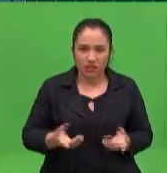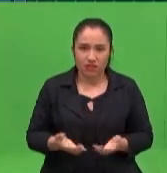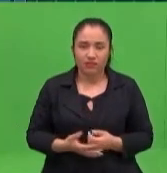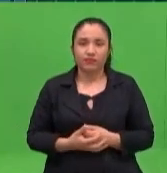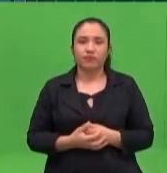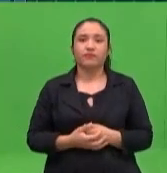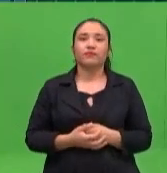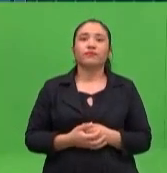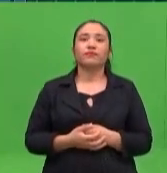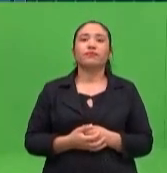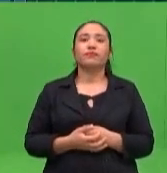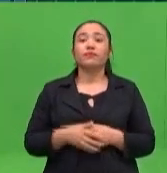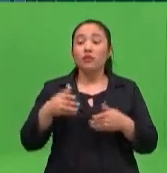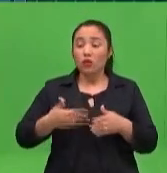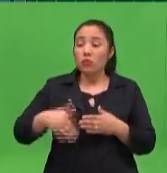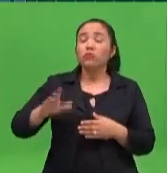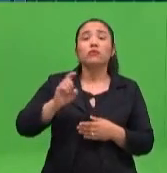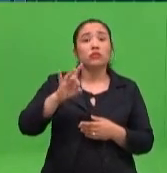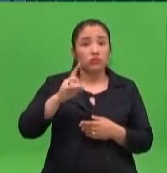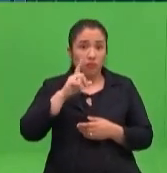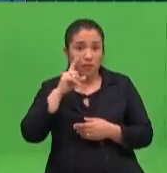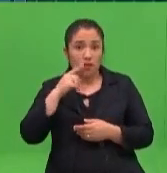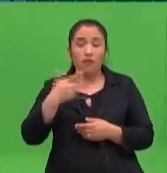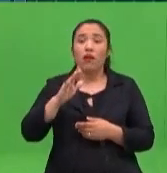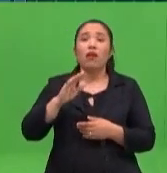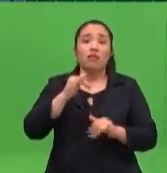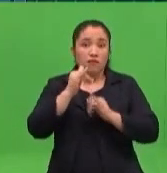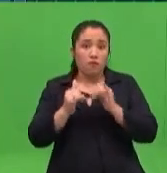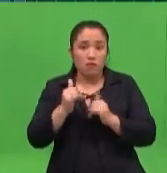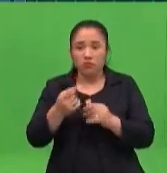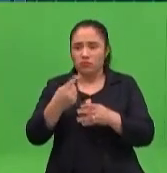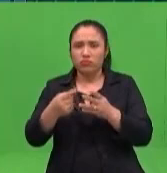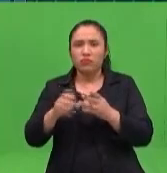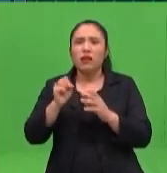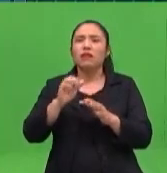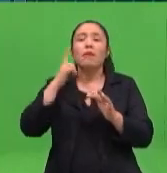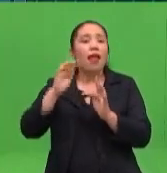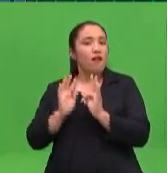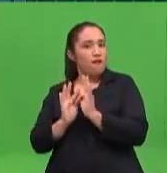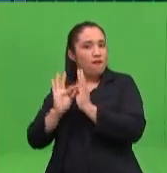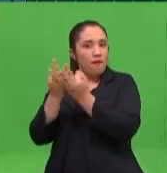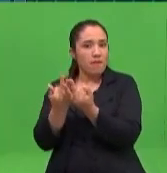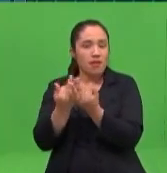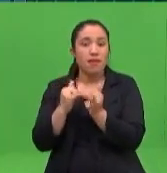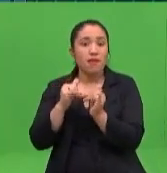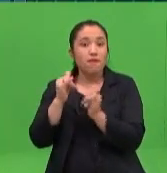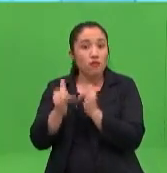cápsulas para compartir con las familias. Así como expresa la señora Cápsulas así de